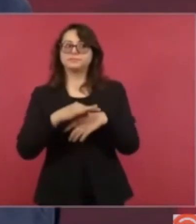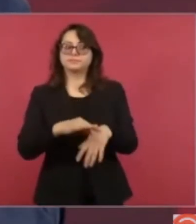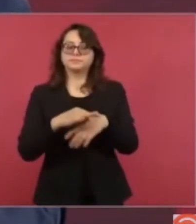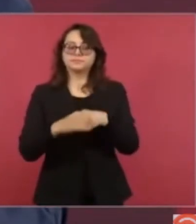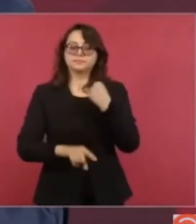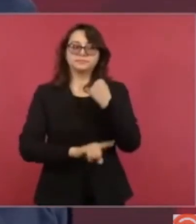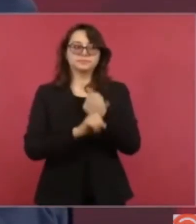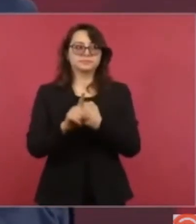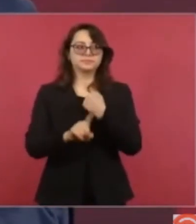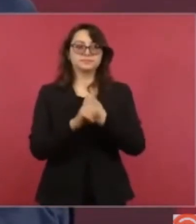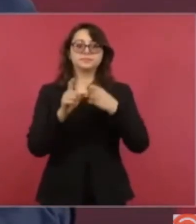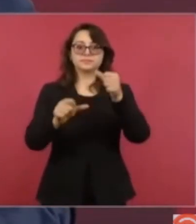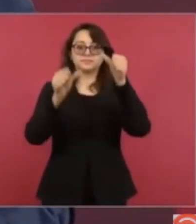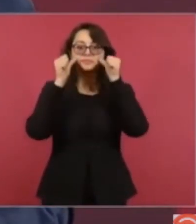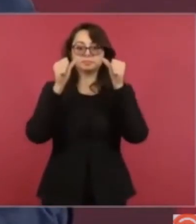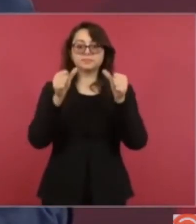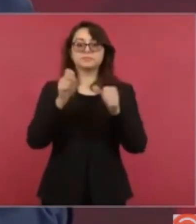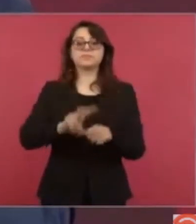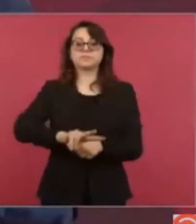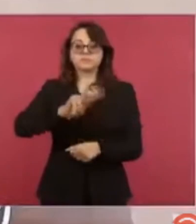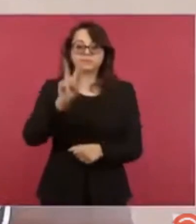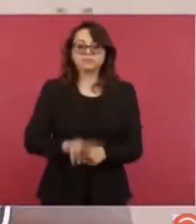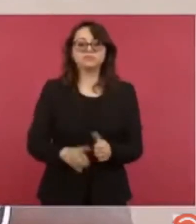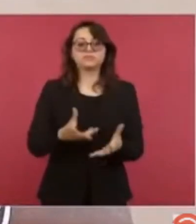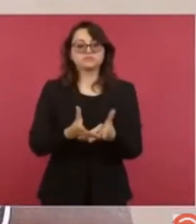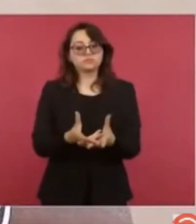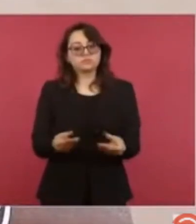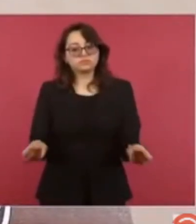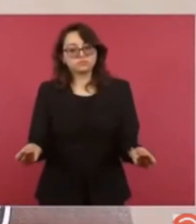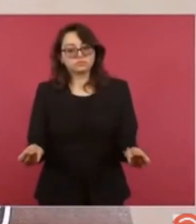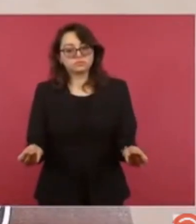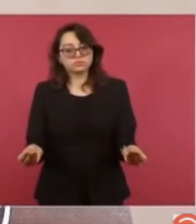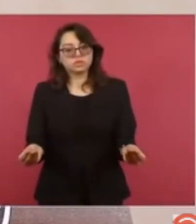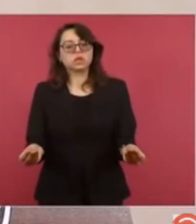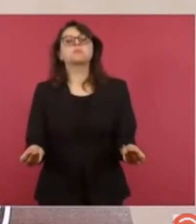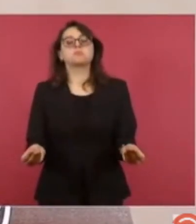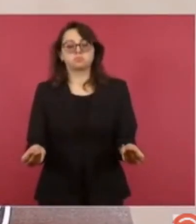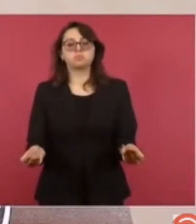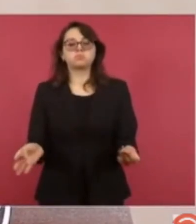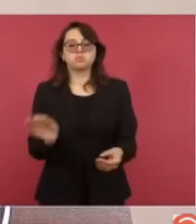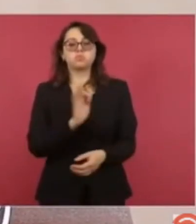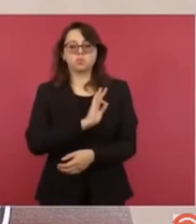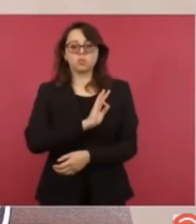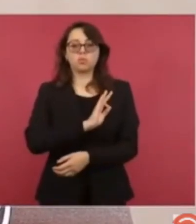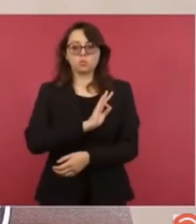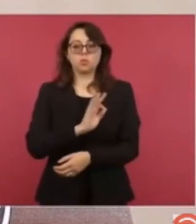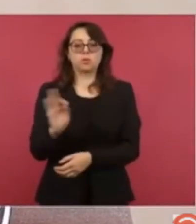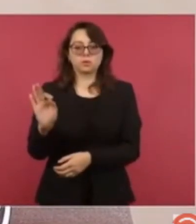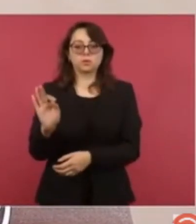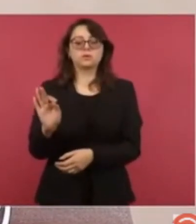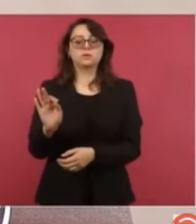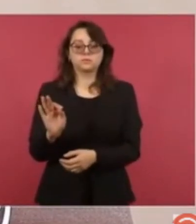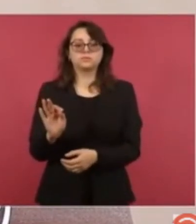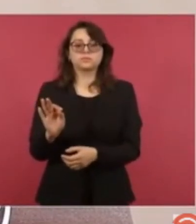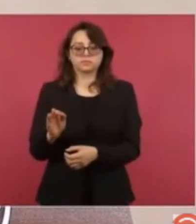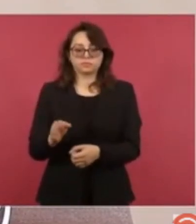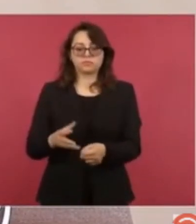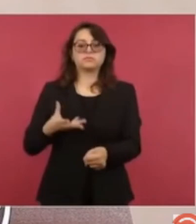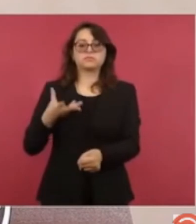problema, se atiende el problema, pues yo pienso que sí hay salida y no